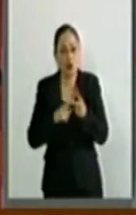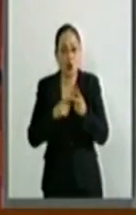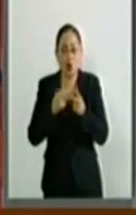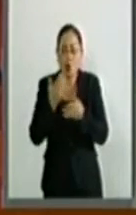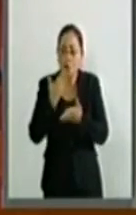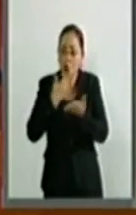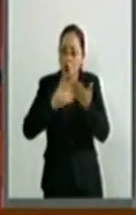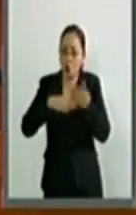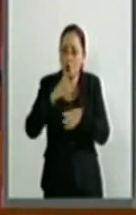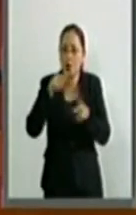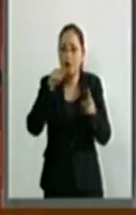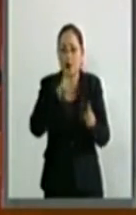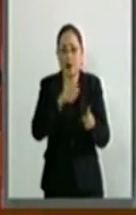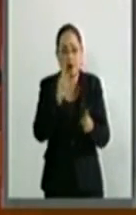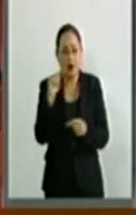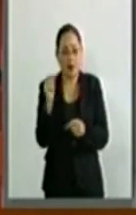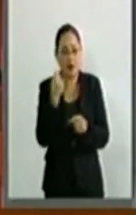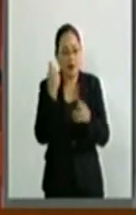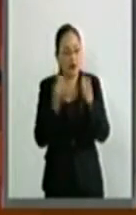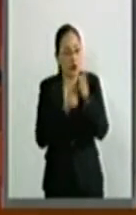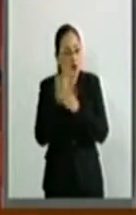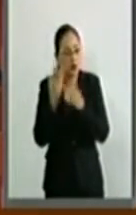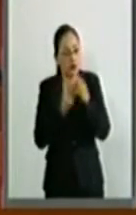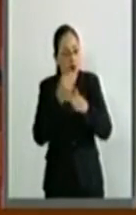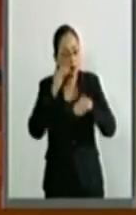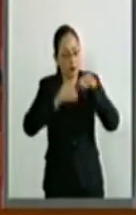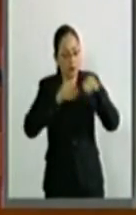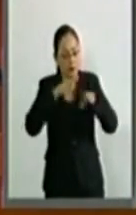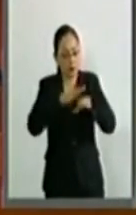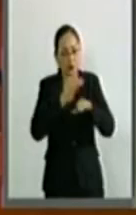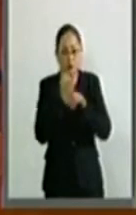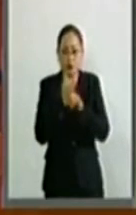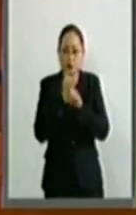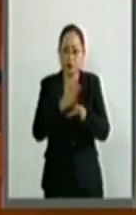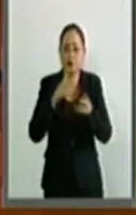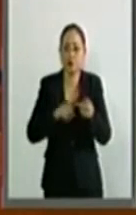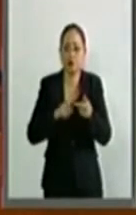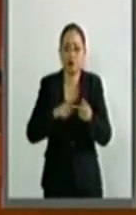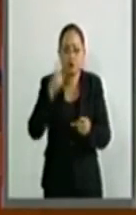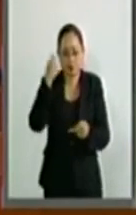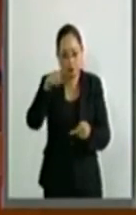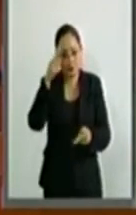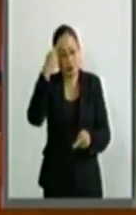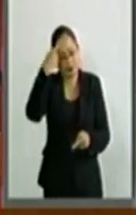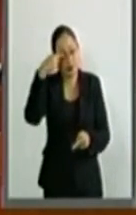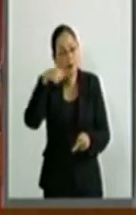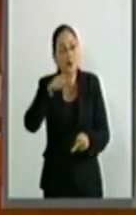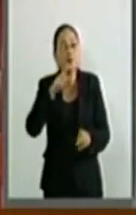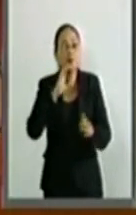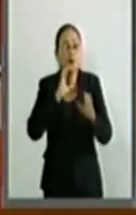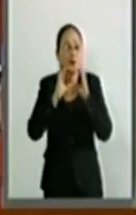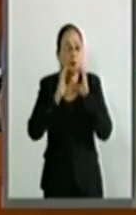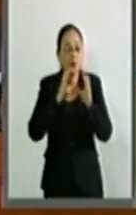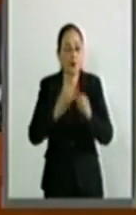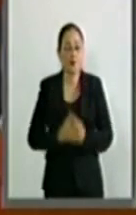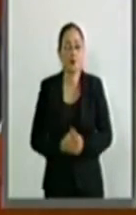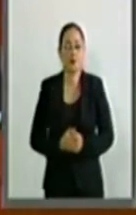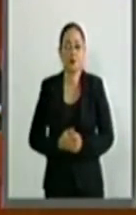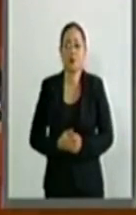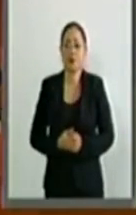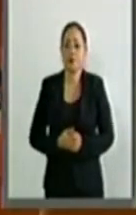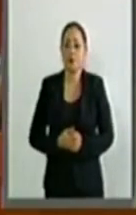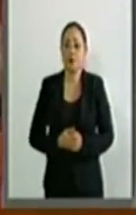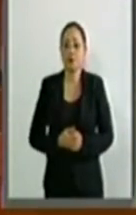también de las tecnologías de información y de comunicaciones. Sin embargo,